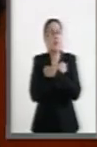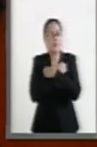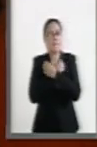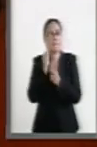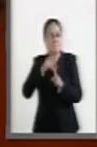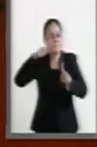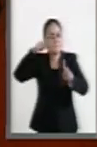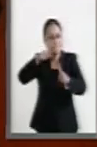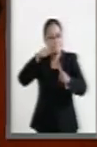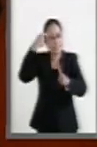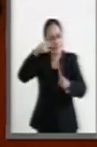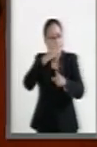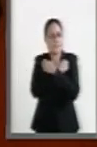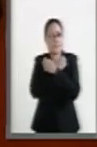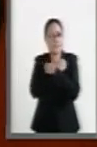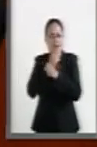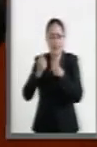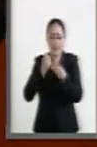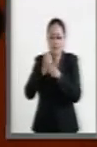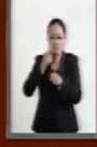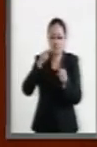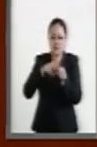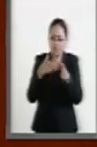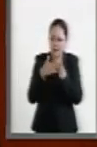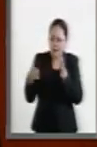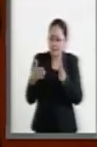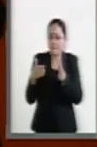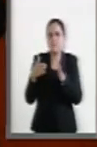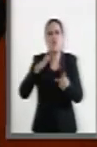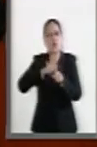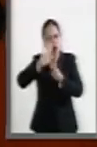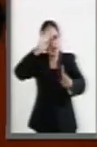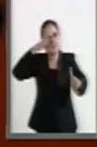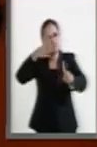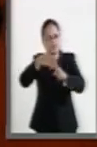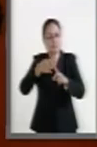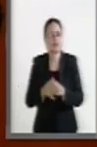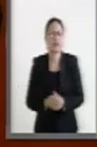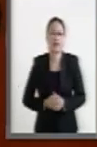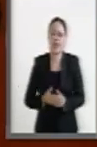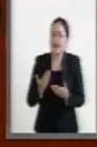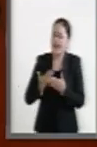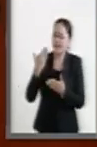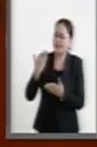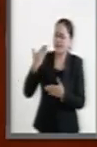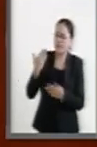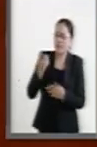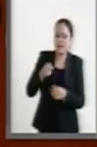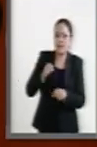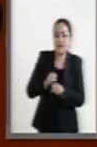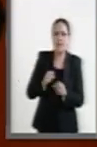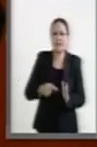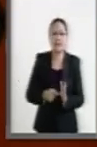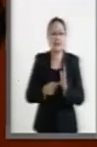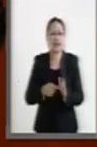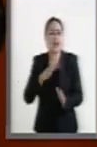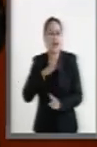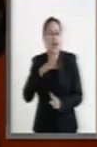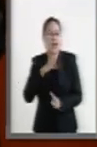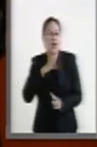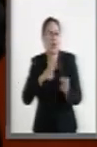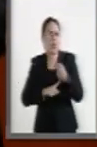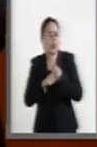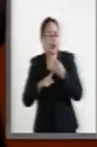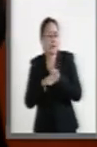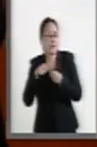persigue la educación en el siglo XXI. Apenas hace unas cuantas semanas se dio fin a un conflicto magisterial